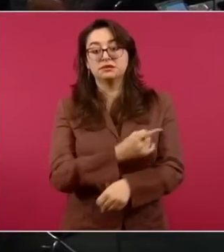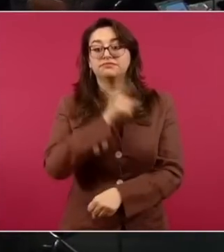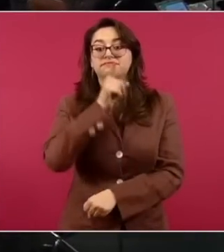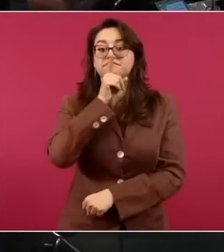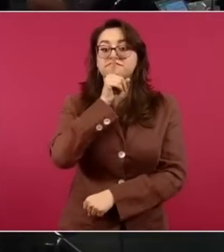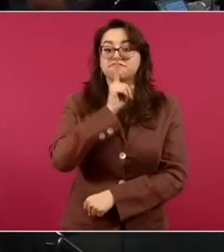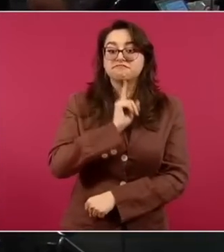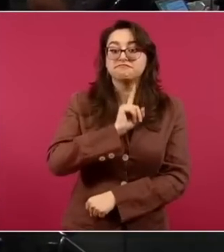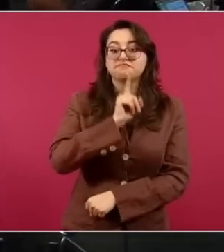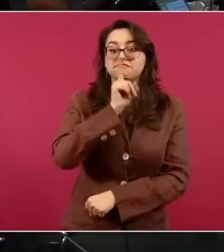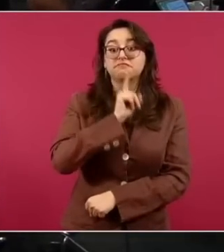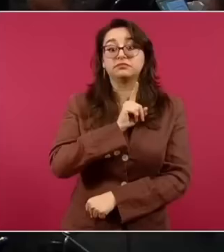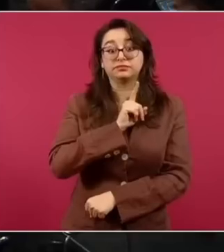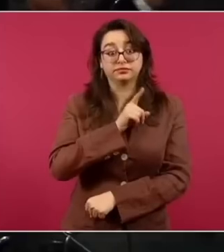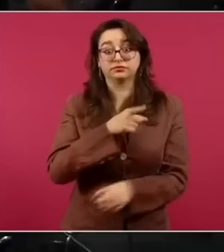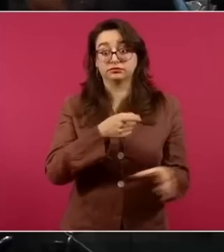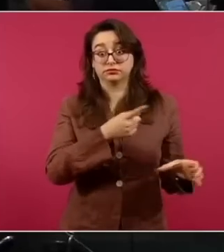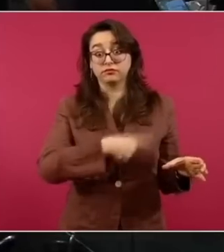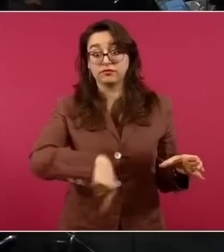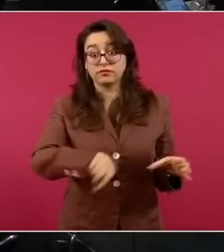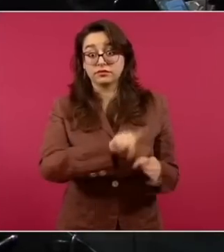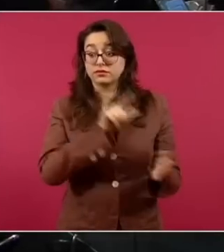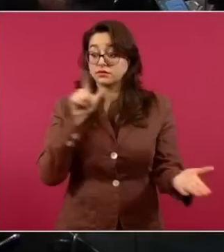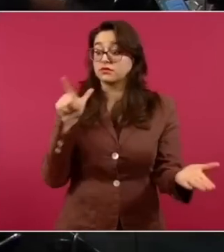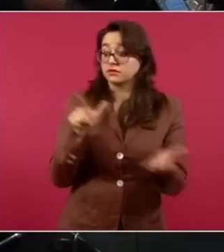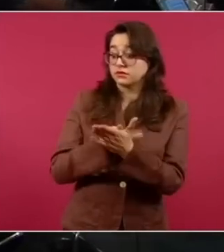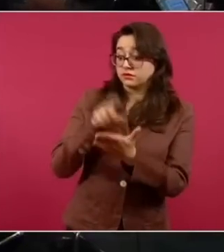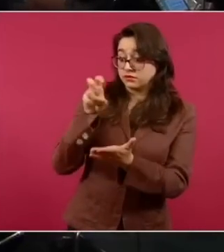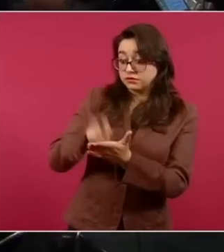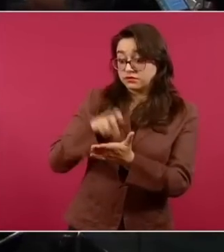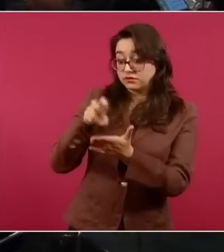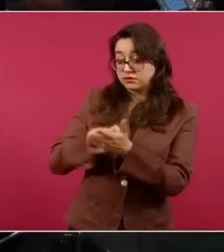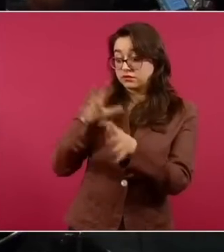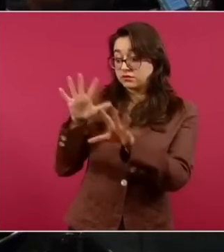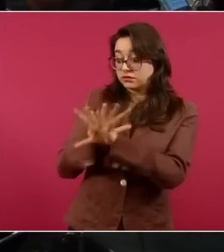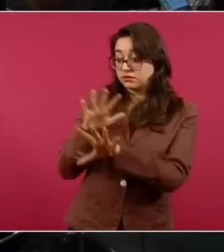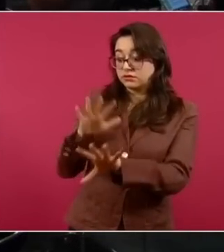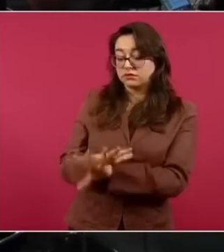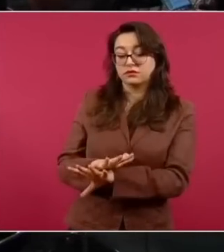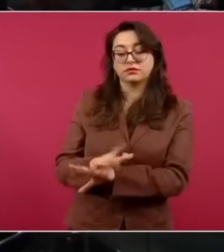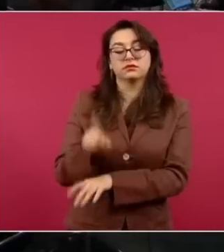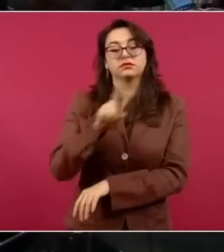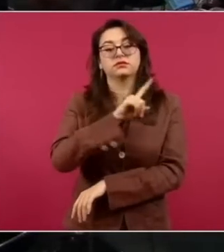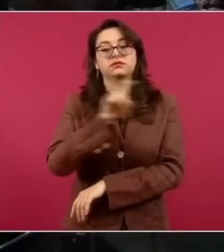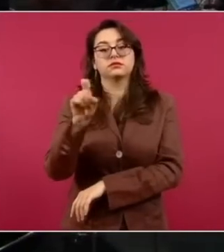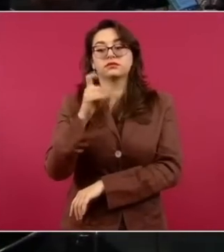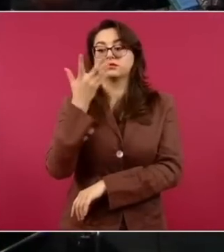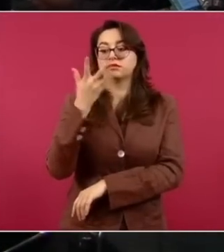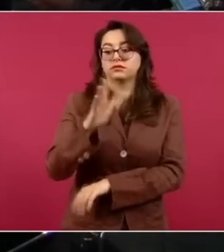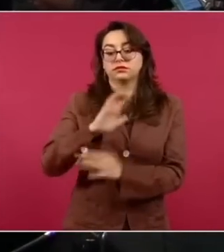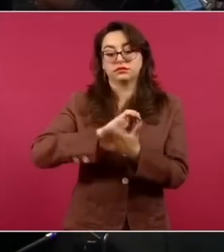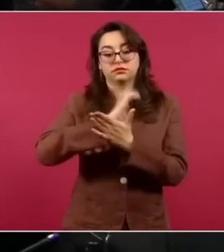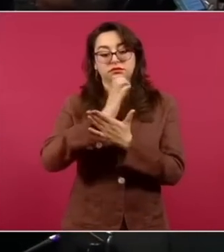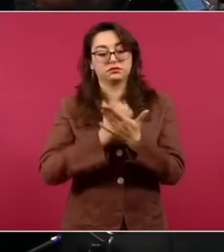reforma energética. Entregaron 110 contratos. Solo tres